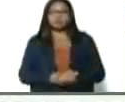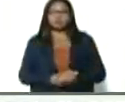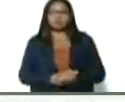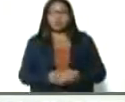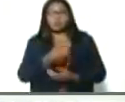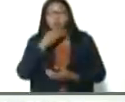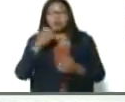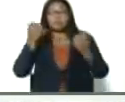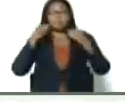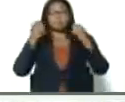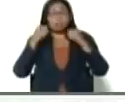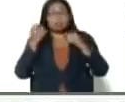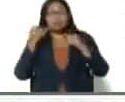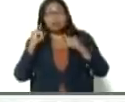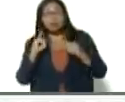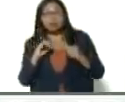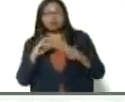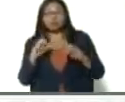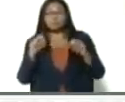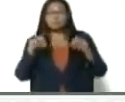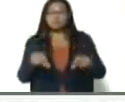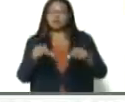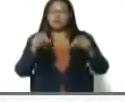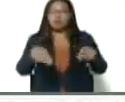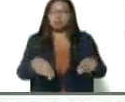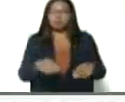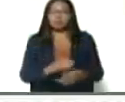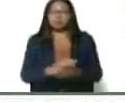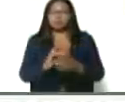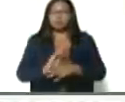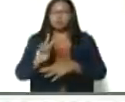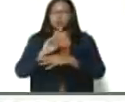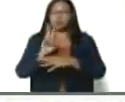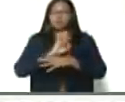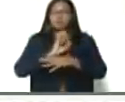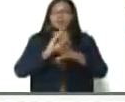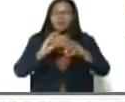prácticas agrícolas en el uso de la tierra.